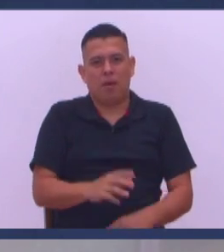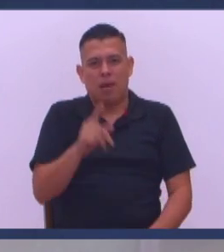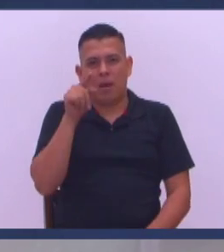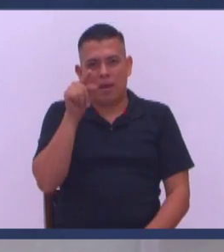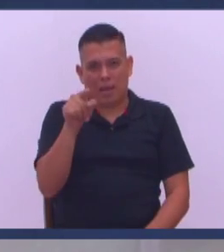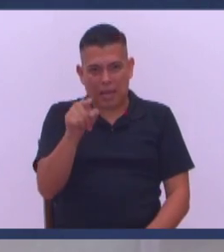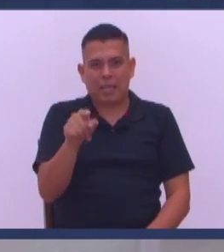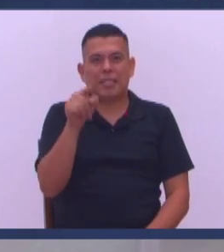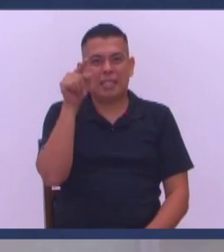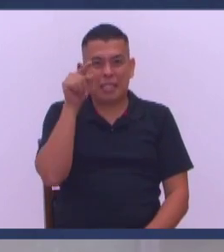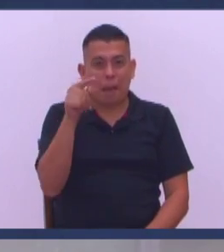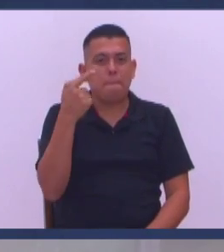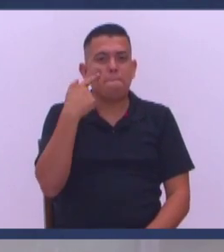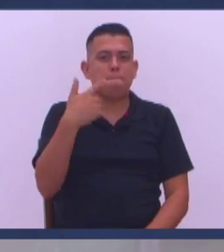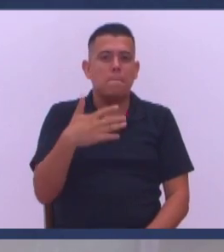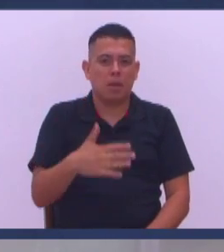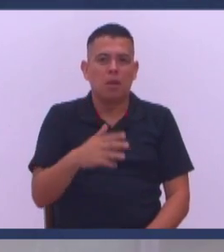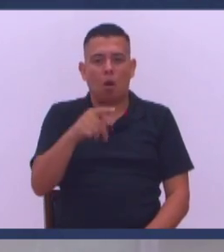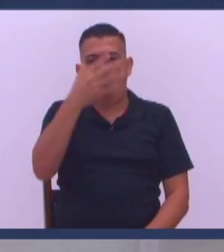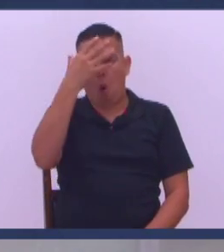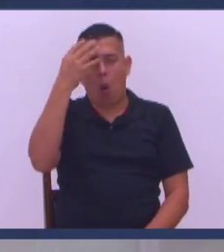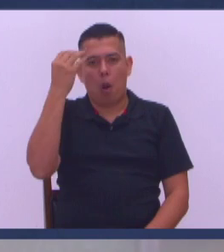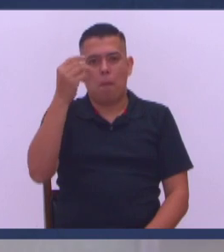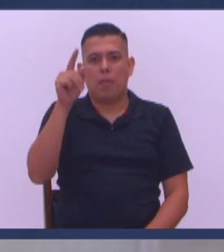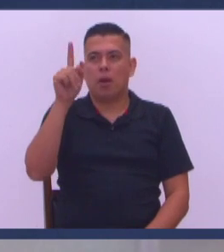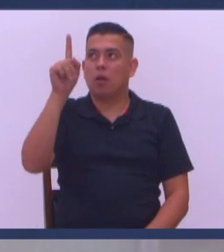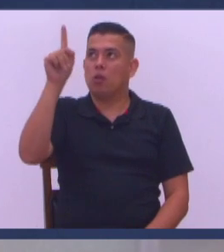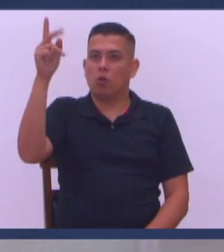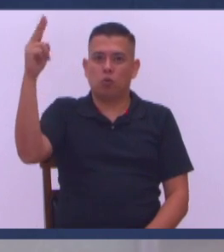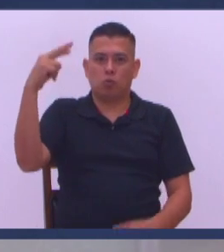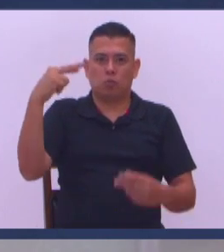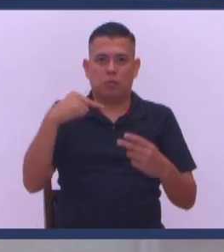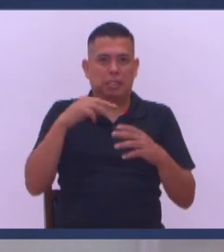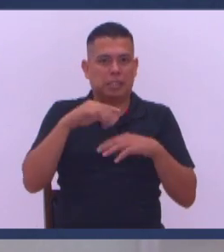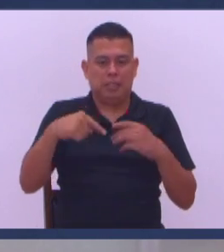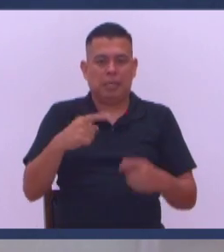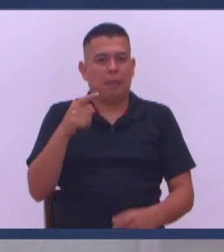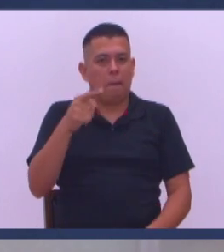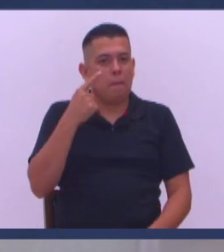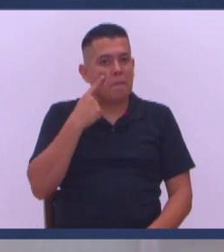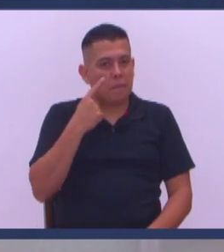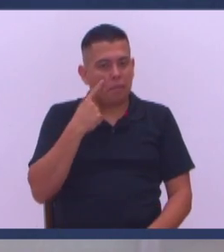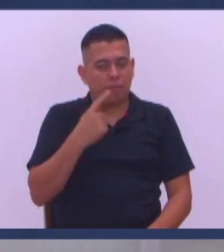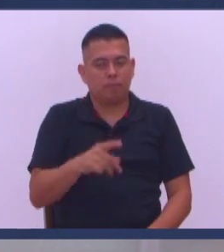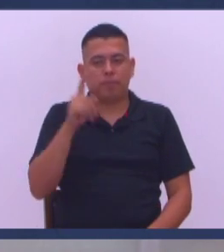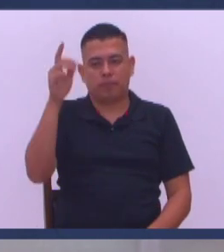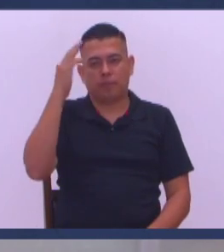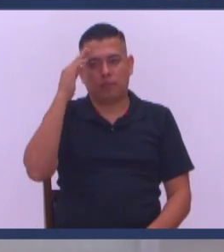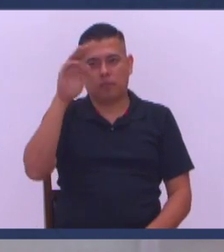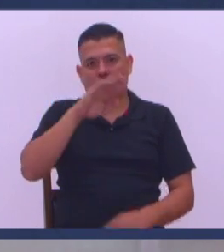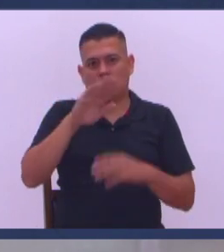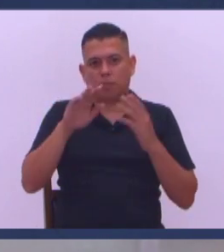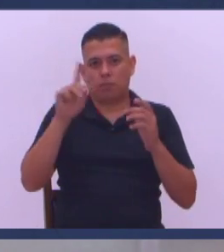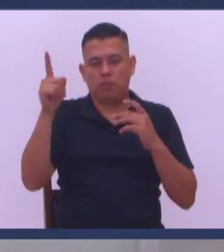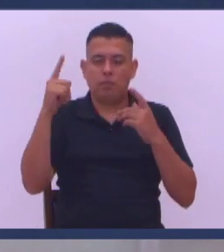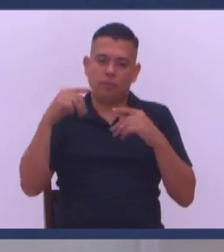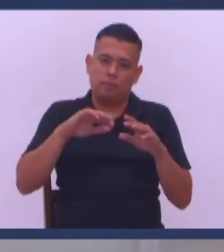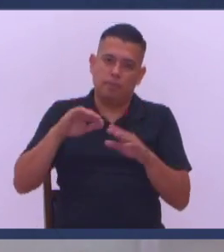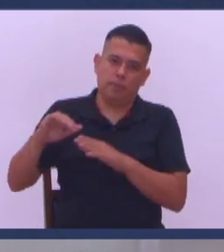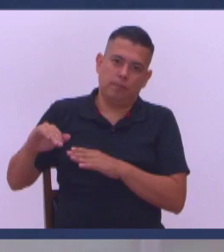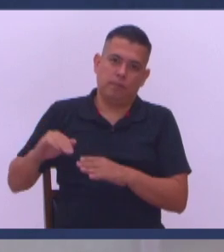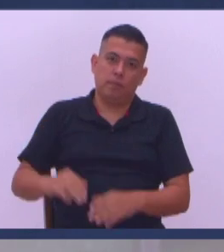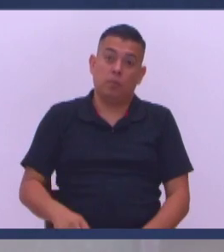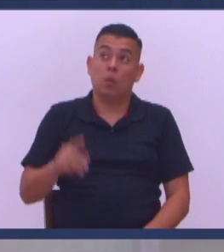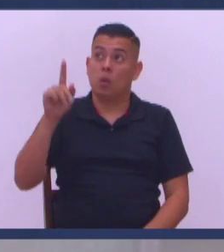no Ese es el peligro De olvidar Que Dios todo lo ve Que Dios todo lo sabe Voy un poquito más allá